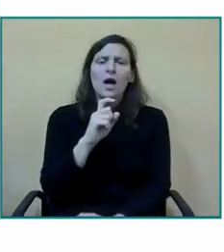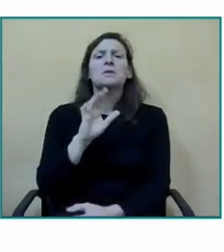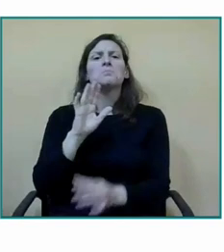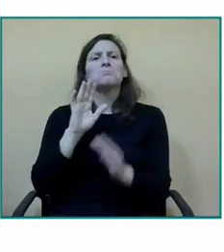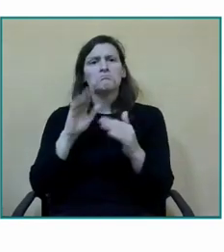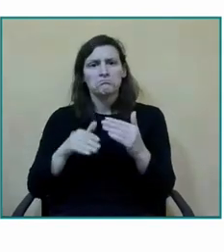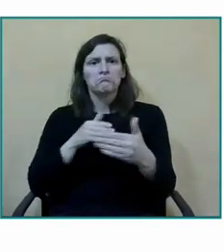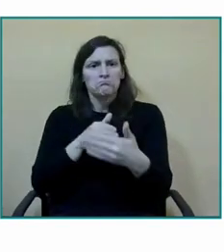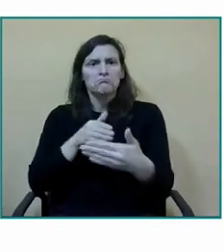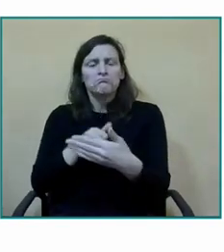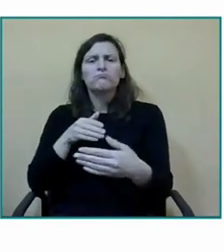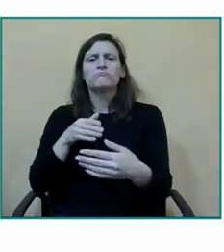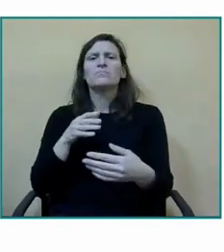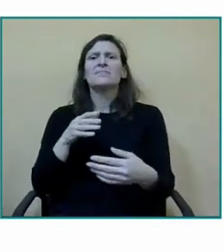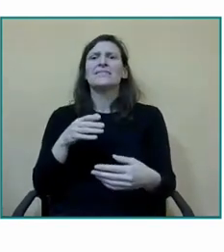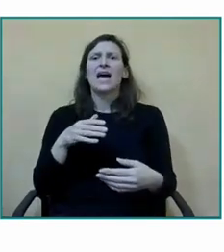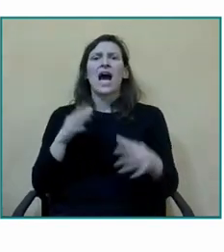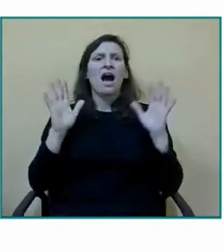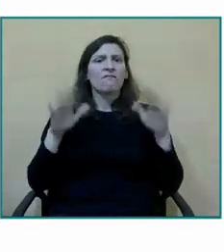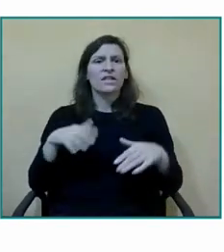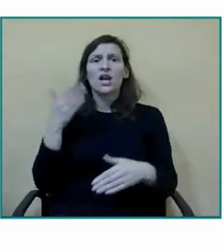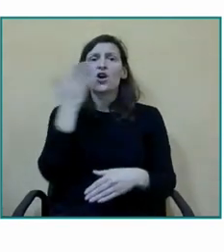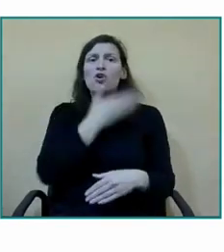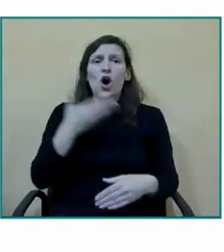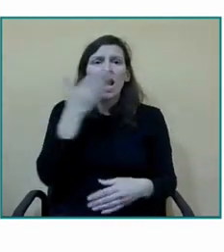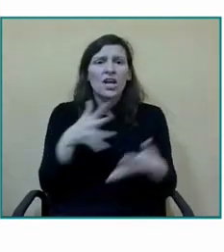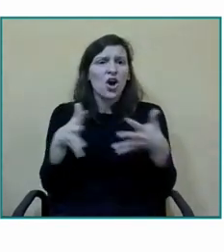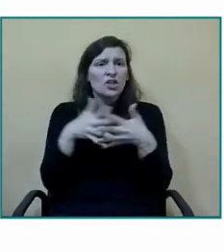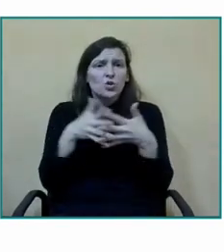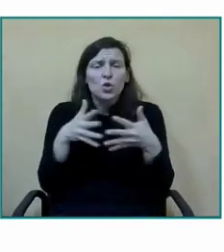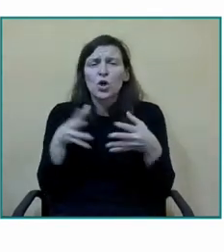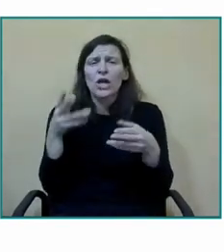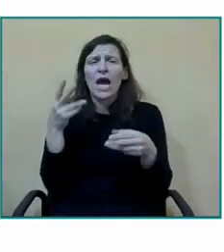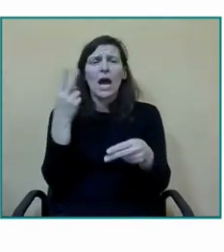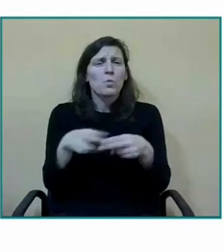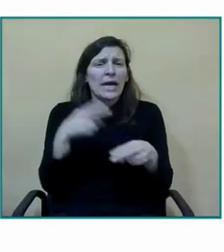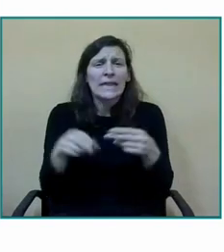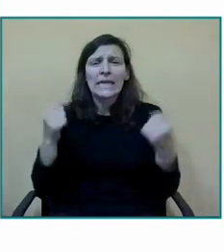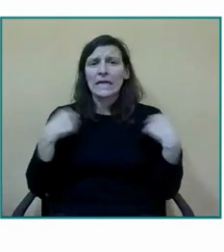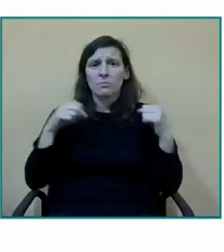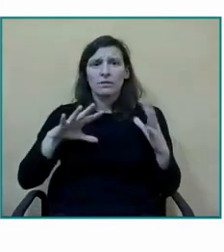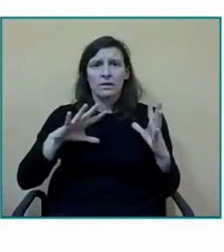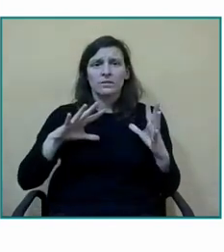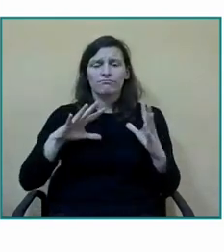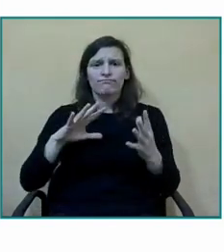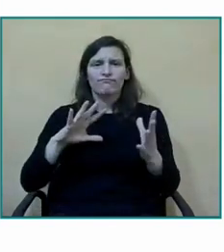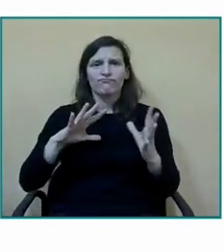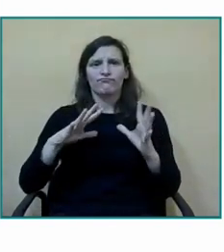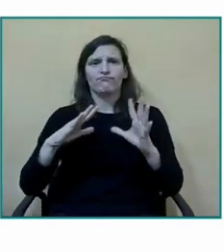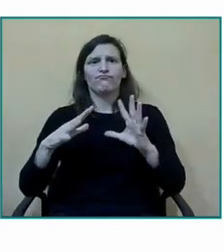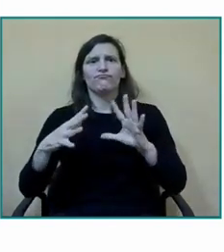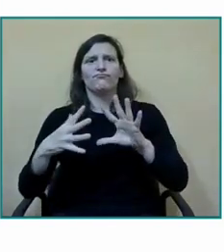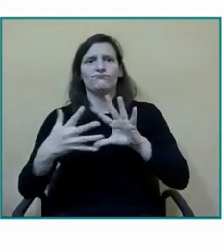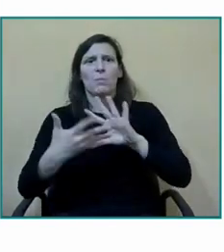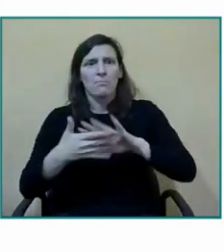han sabido transformar las culturas las políticas y las prácticas del centro pero también el entorno en el que se ubica